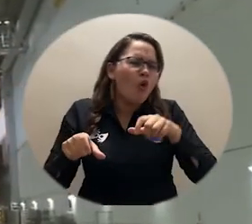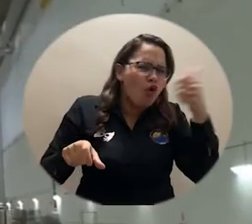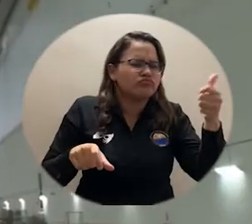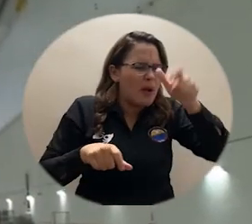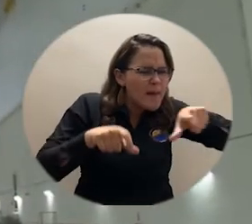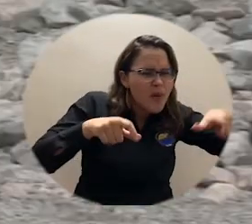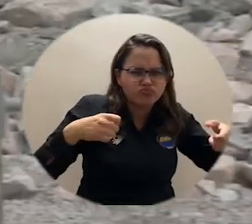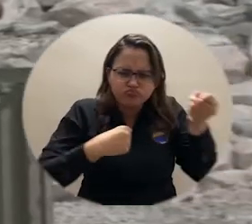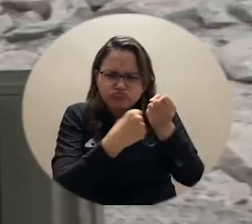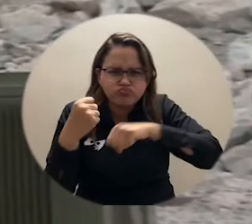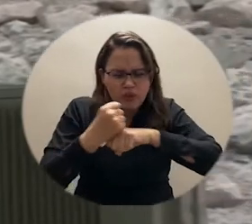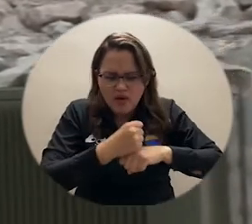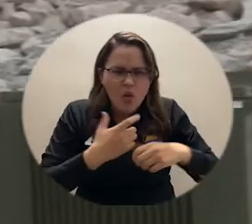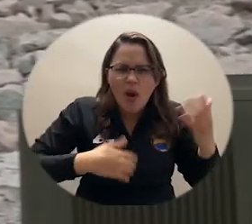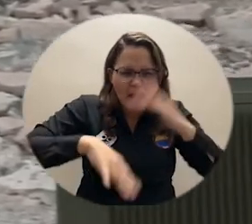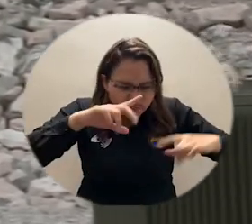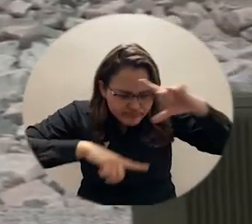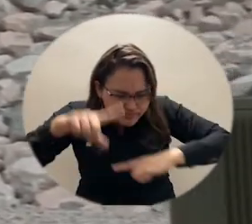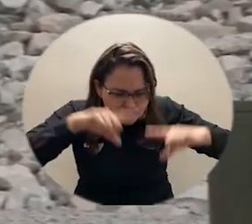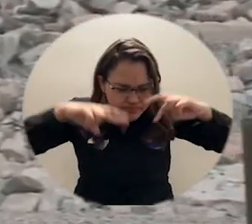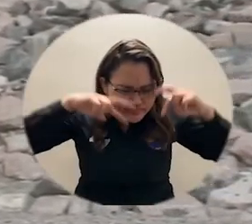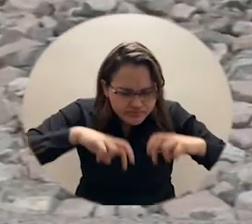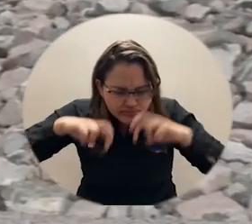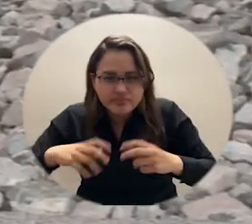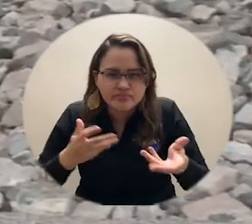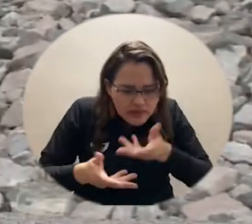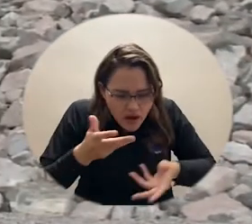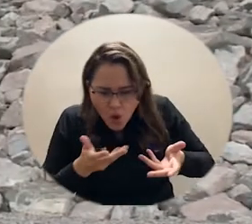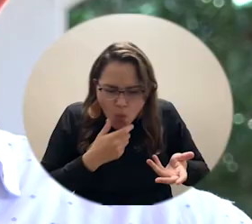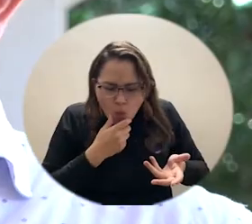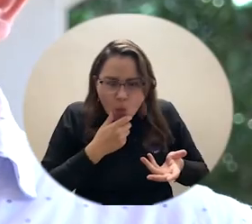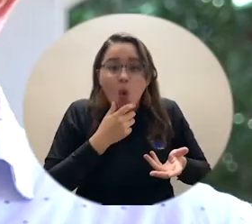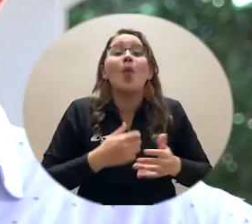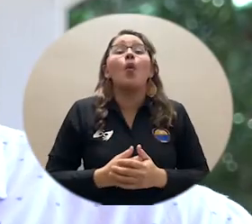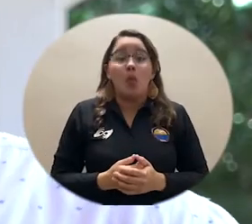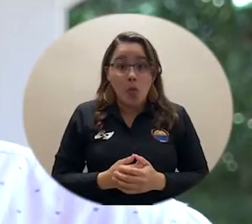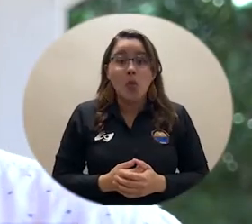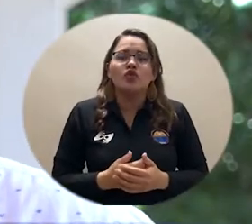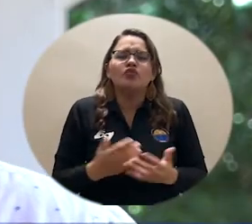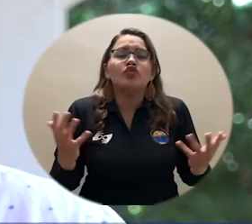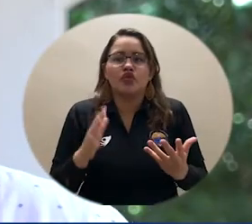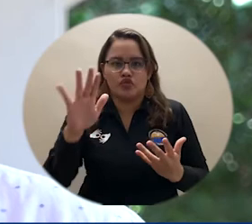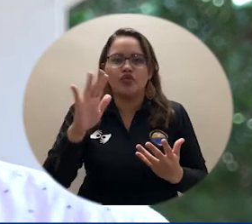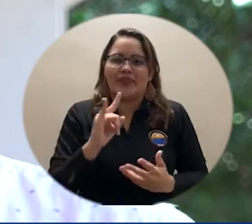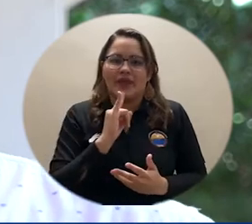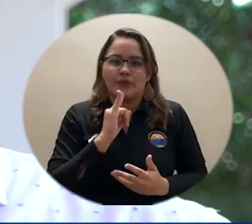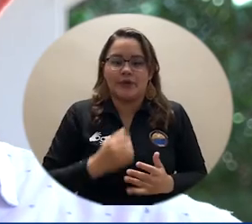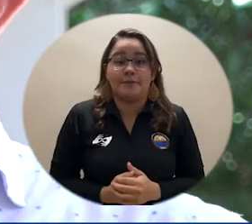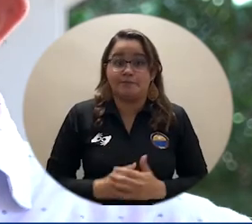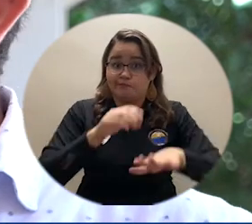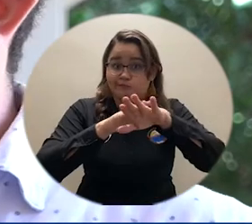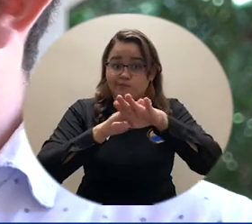cual tiene su base principal en el Laboratorio Nacional de los Estados Unidos, Fermilab. El impacto que tiene esta revista es 5